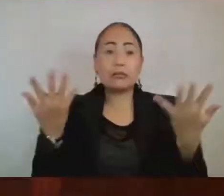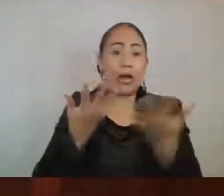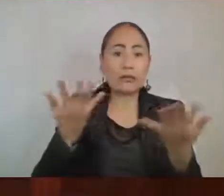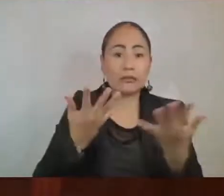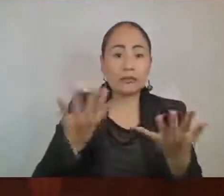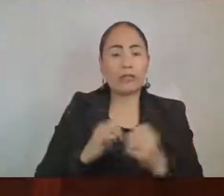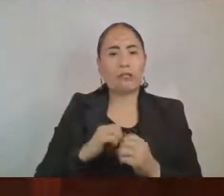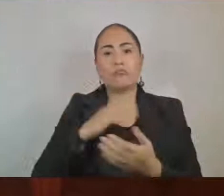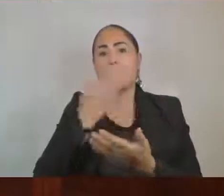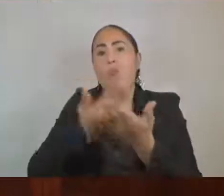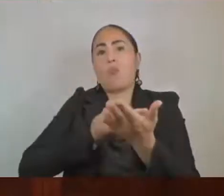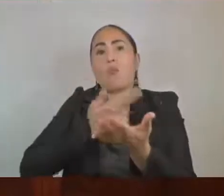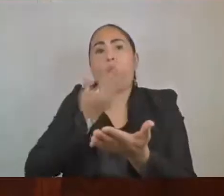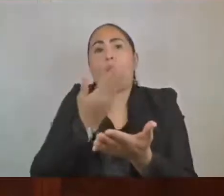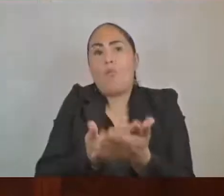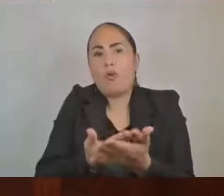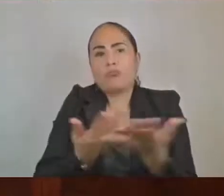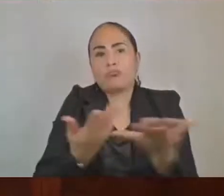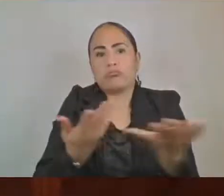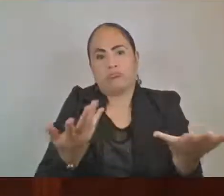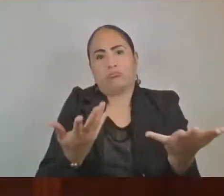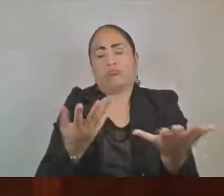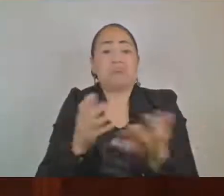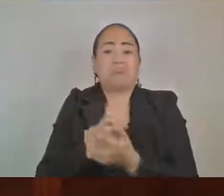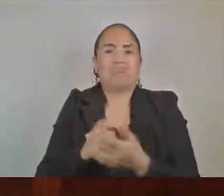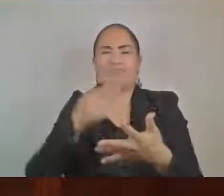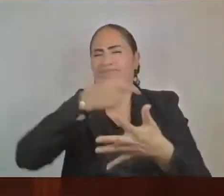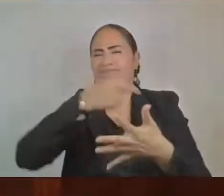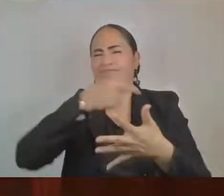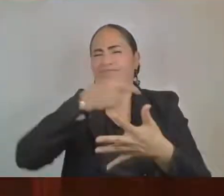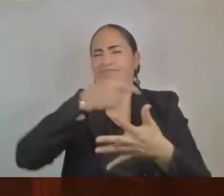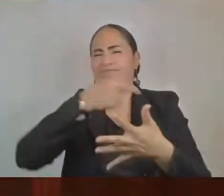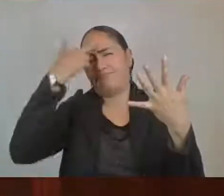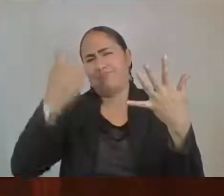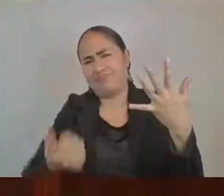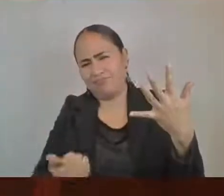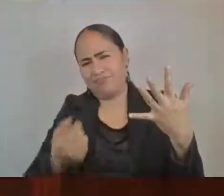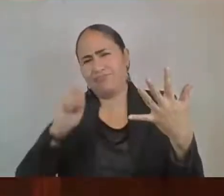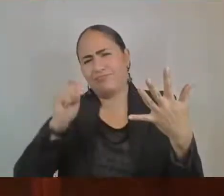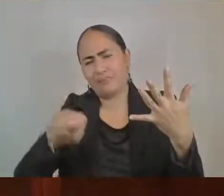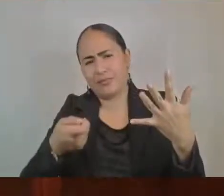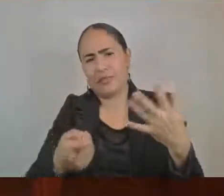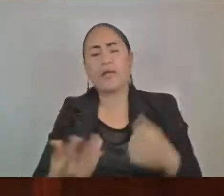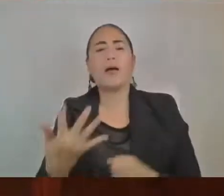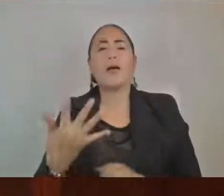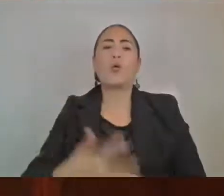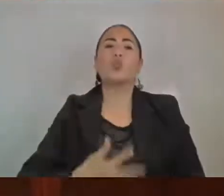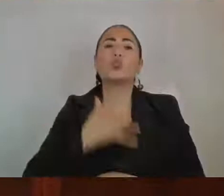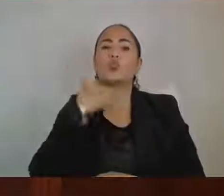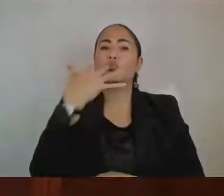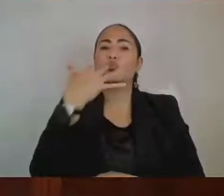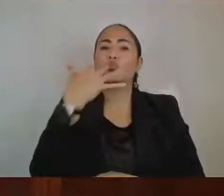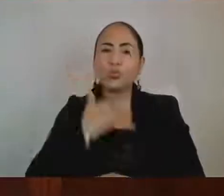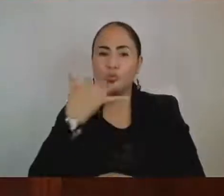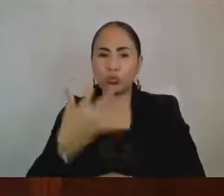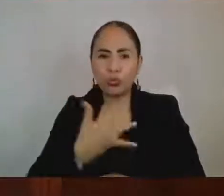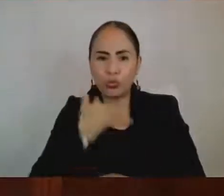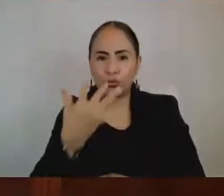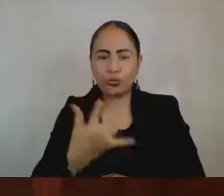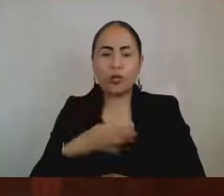por muchas causas, la corrupción. Y eso nos tiene aquí.